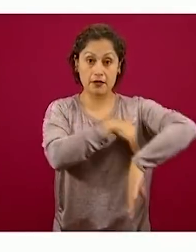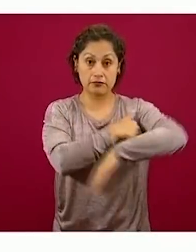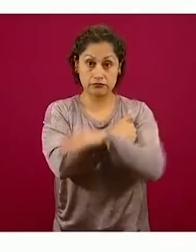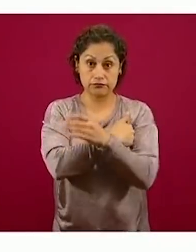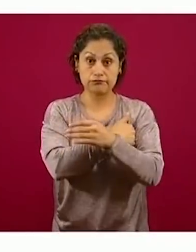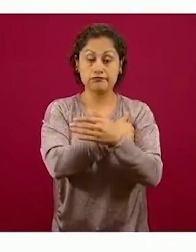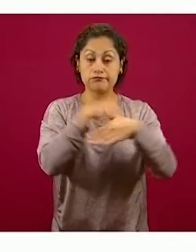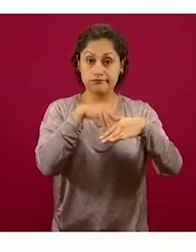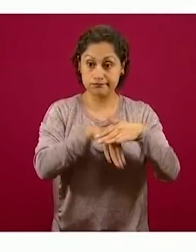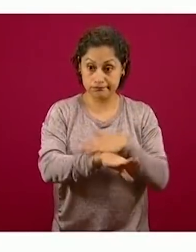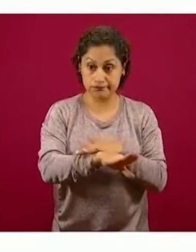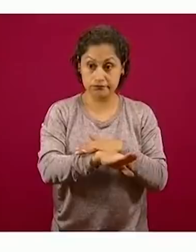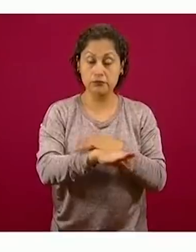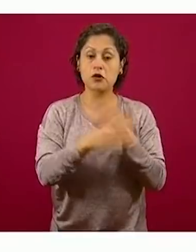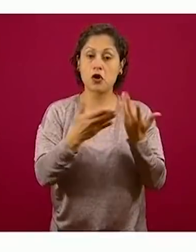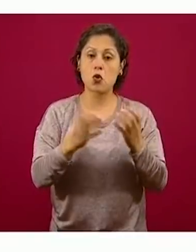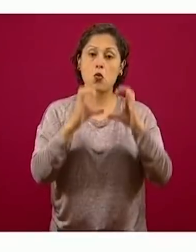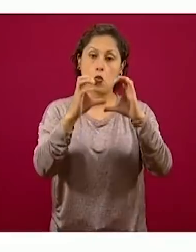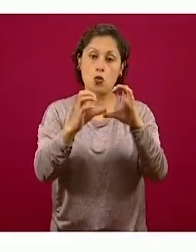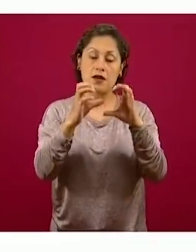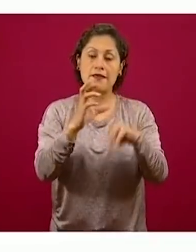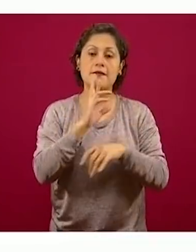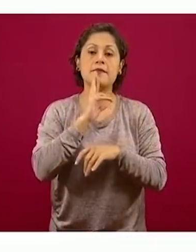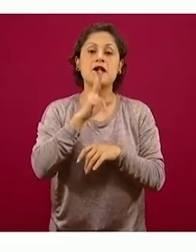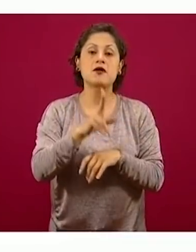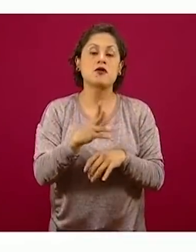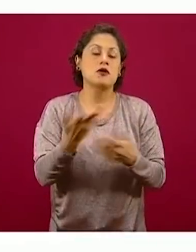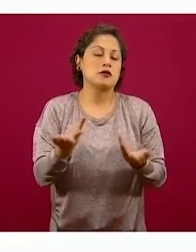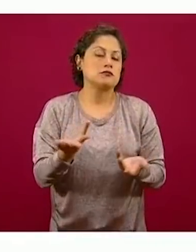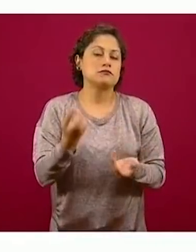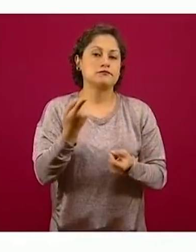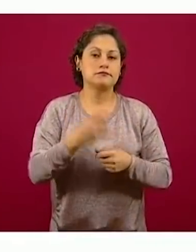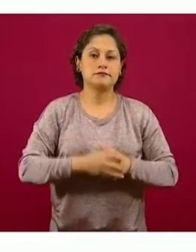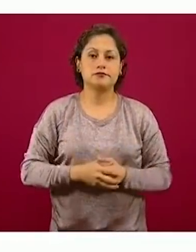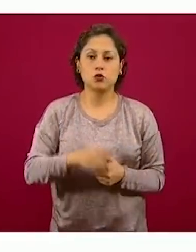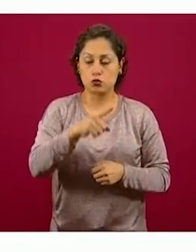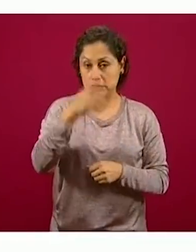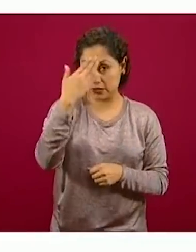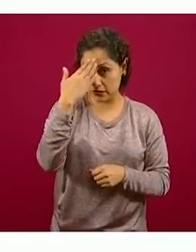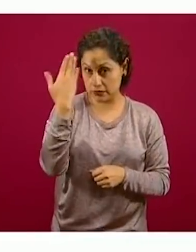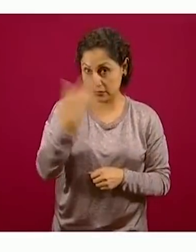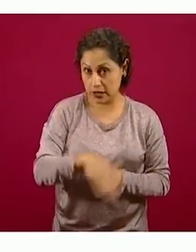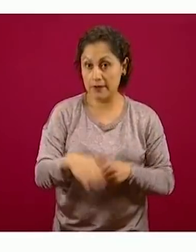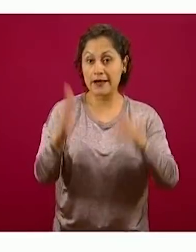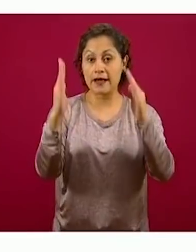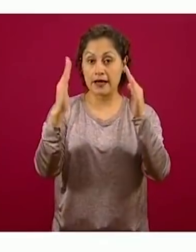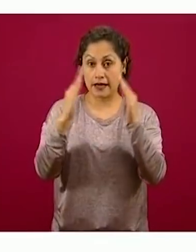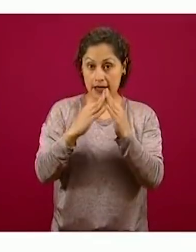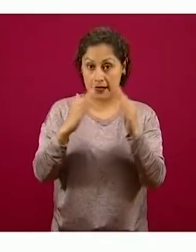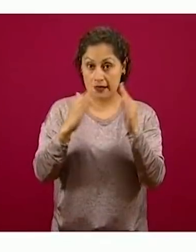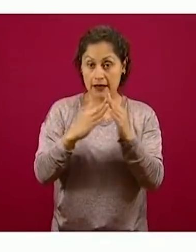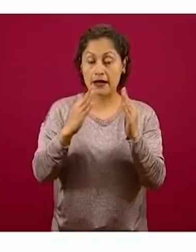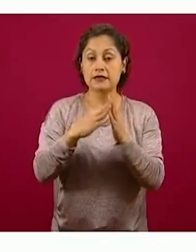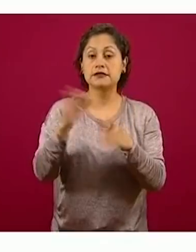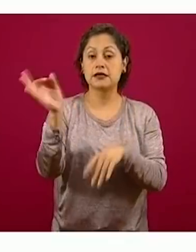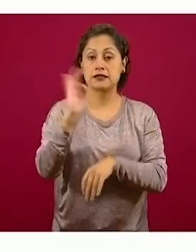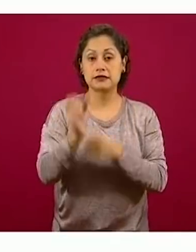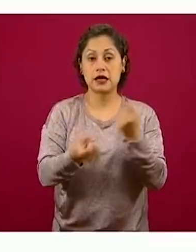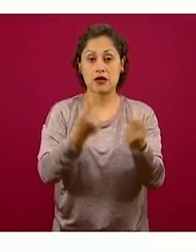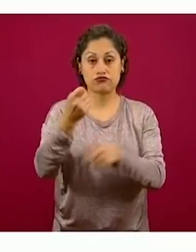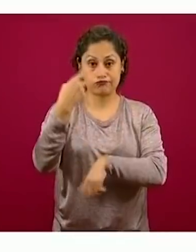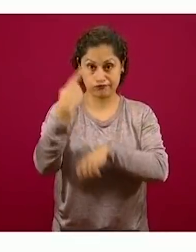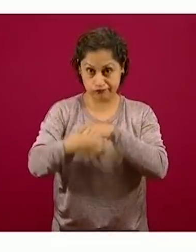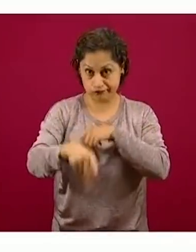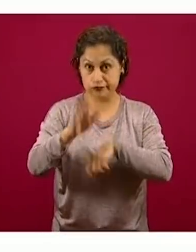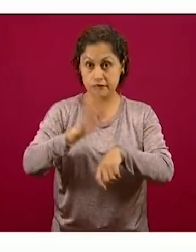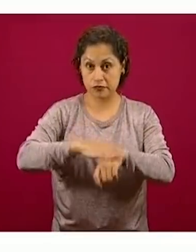a accidentes, que ustedes saben que la primera causa de mortalidad por accidente de niños son los accidentes